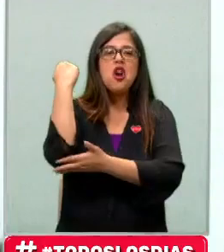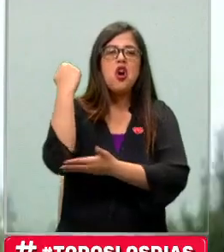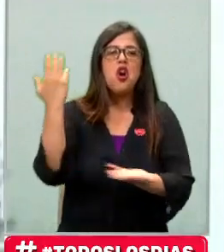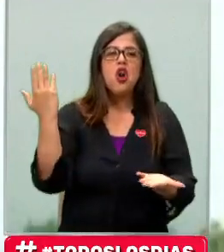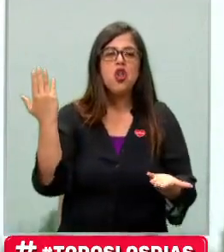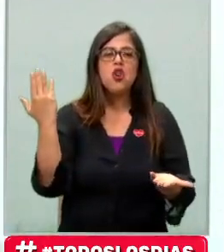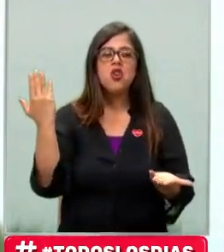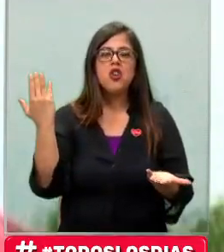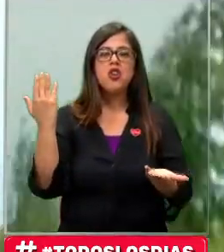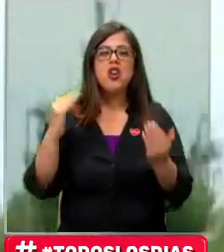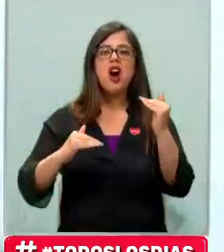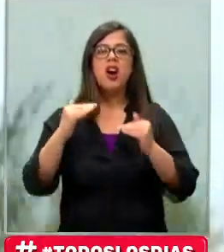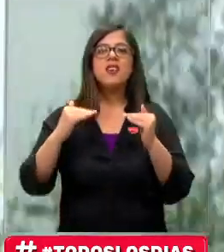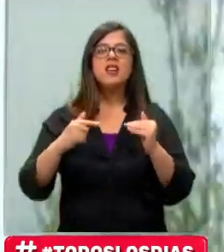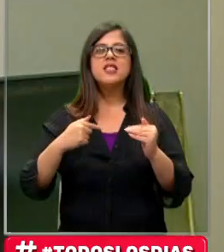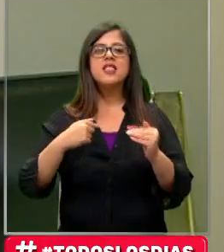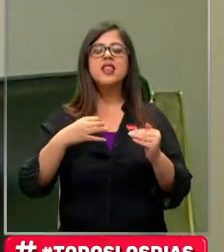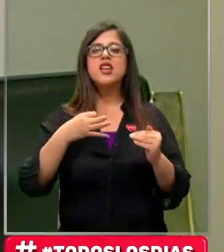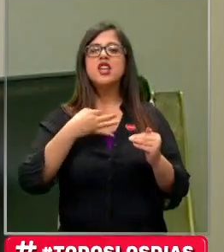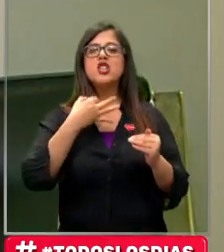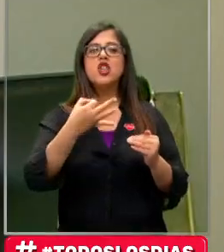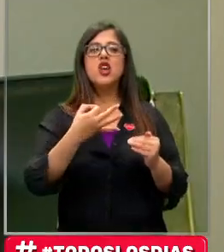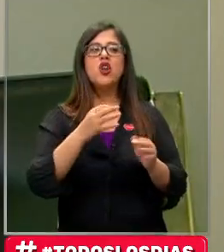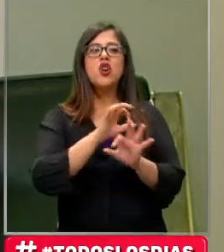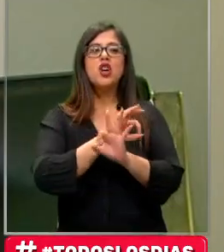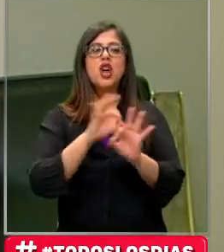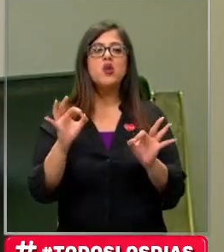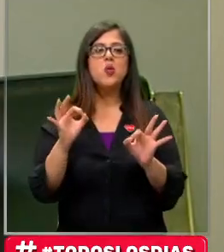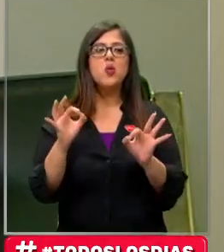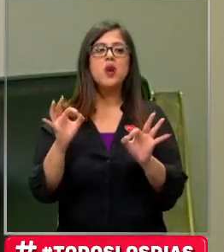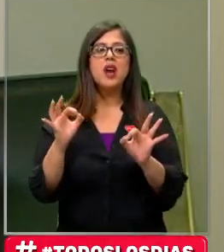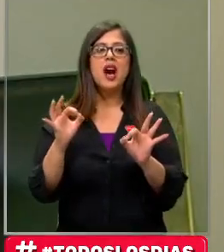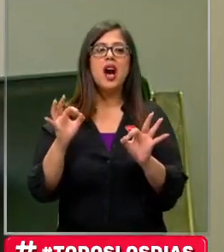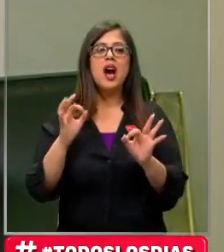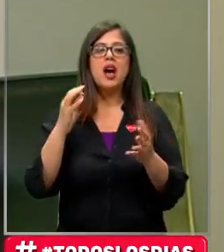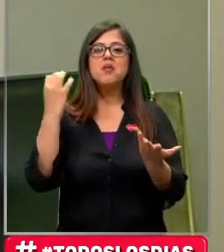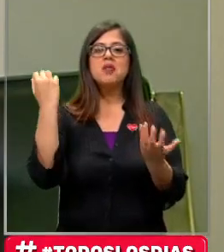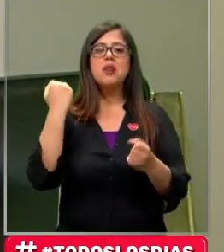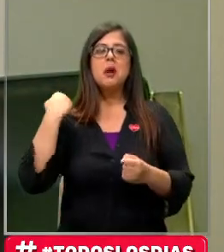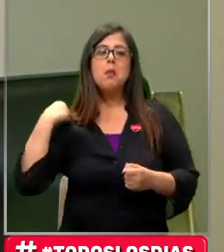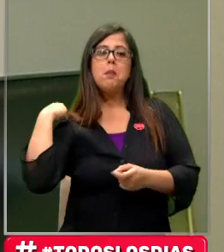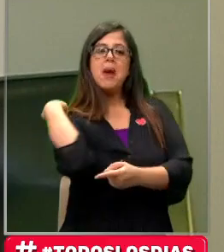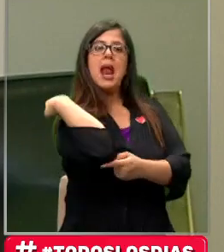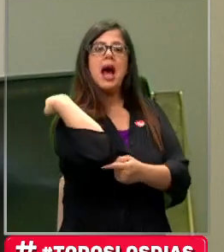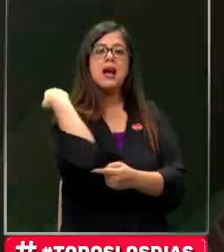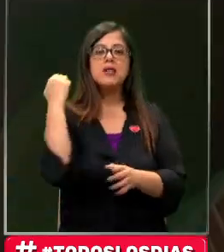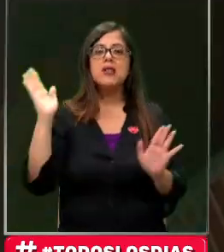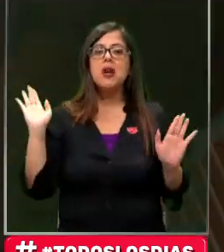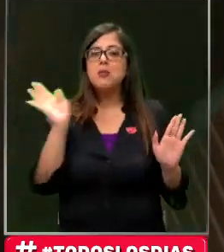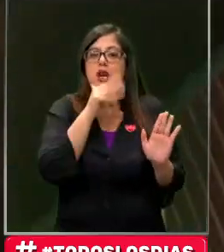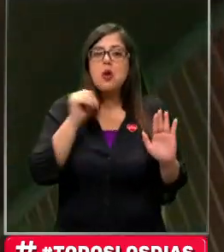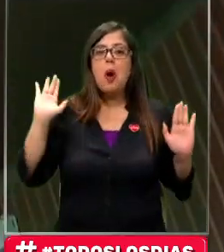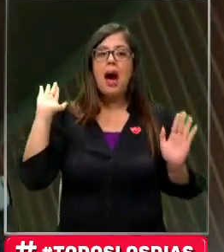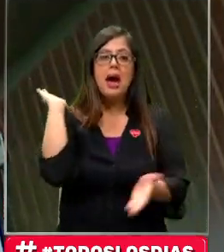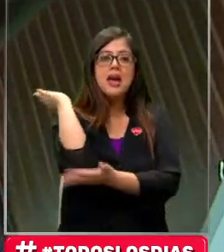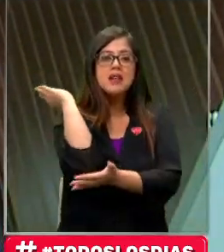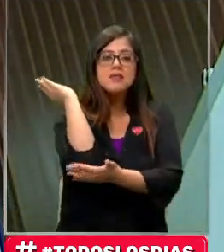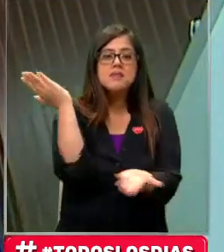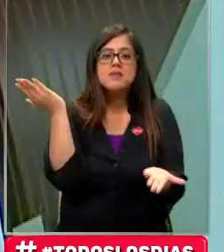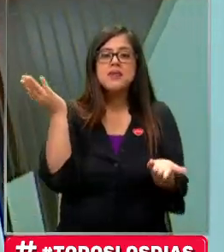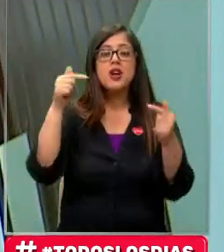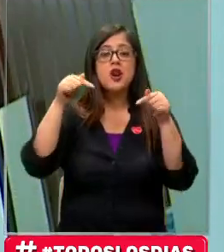siempre digo que yo, nadie me ha pillado empinando el codo en público porque obviamente no tengo. Estos días están